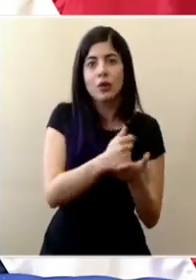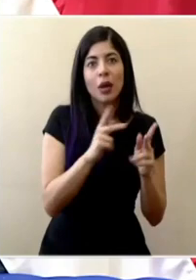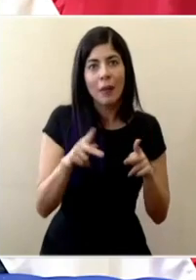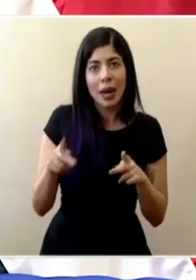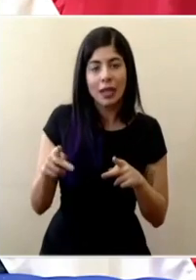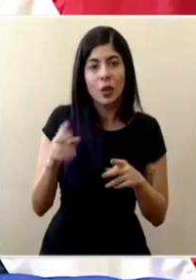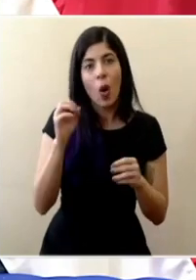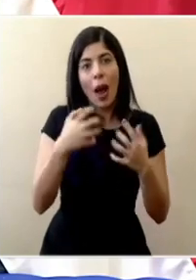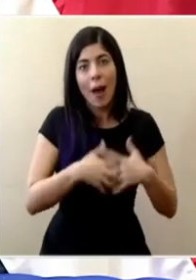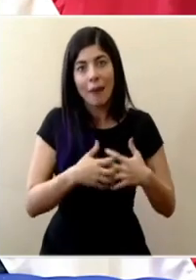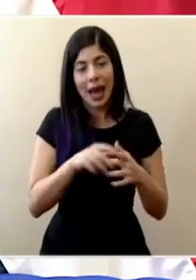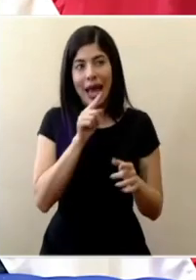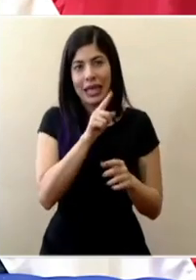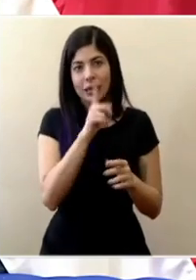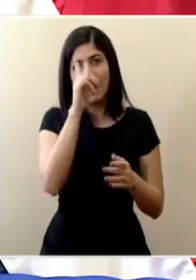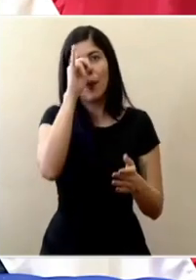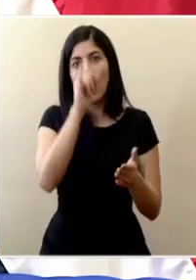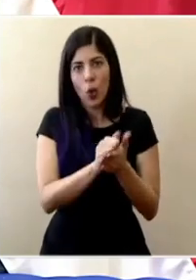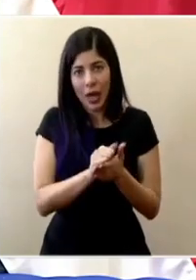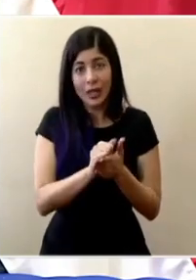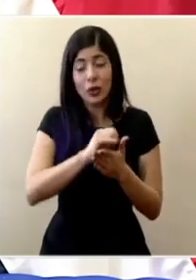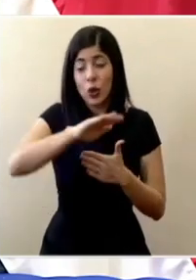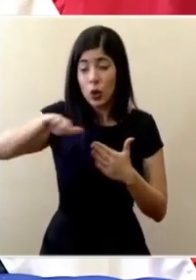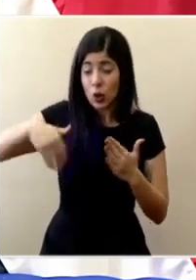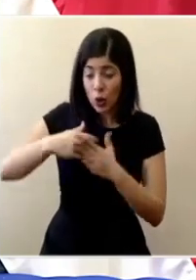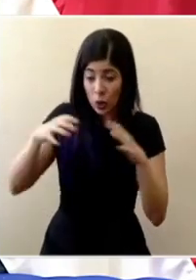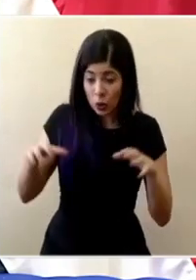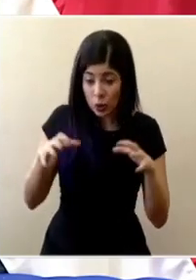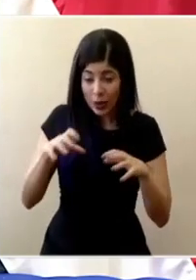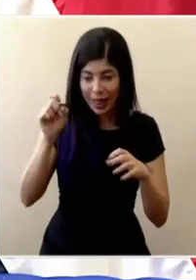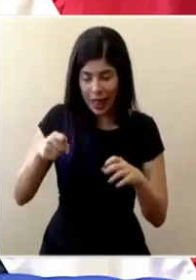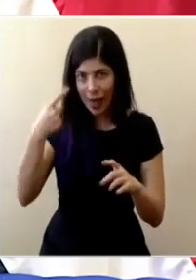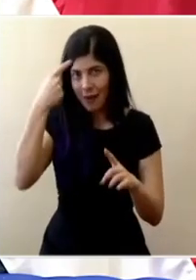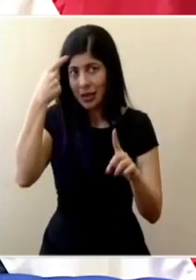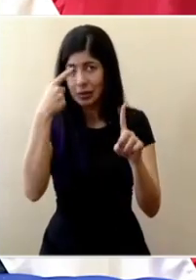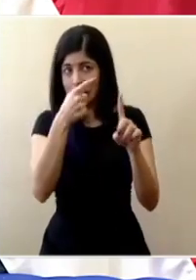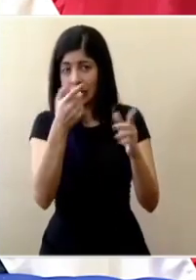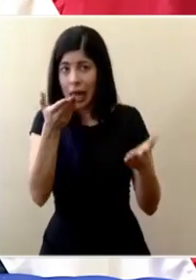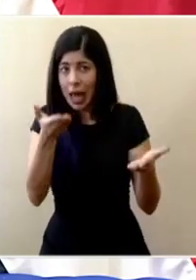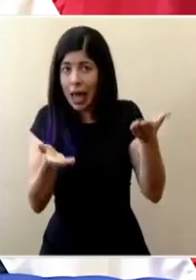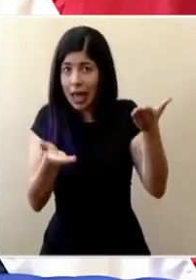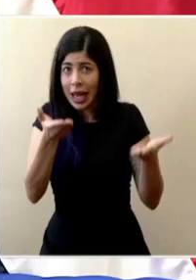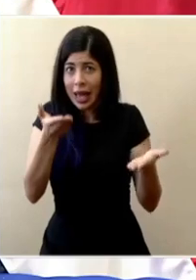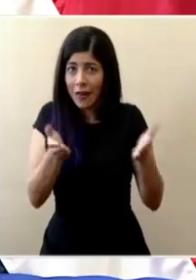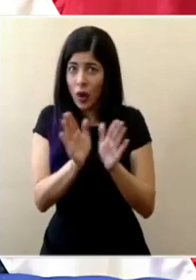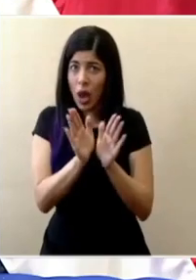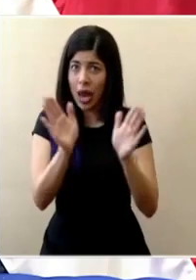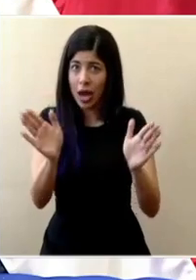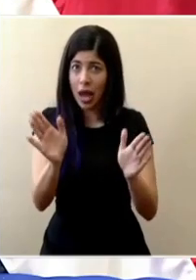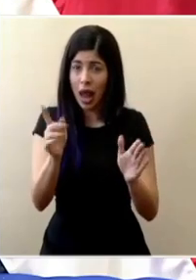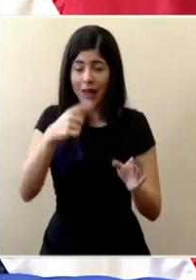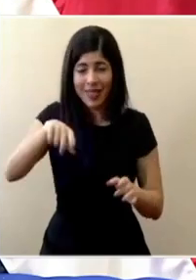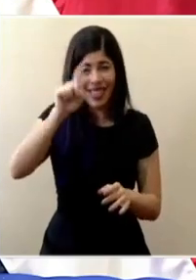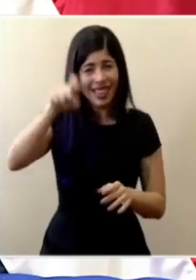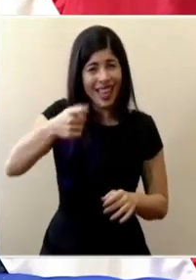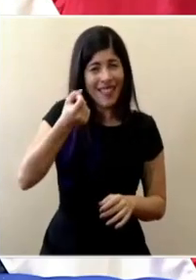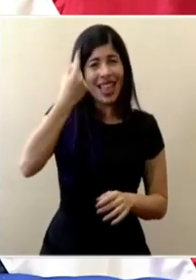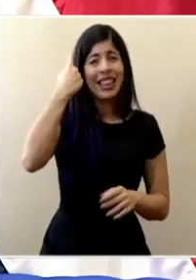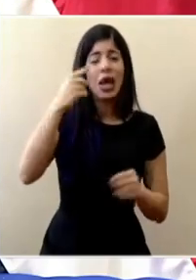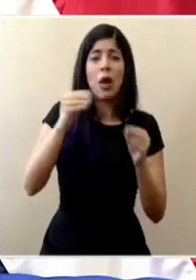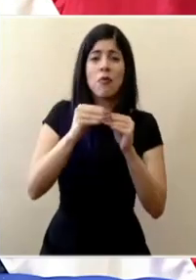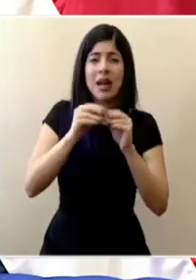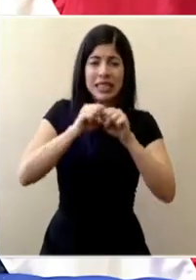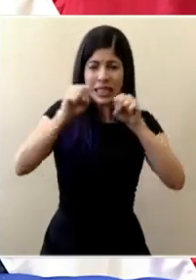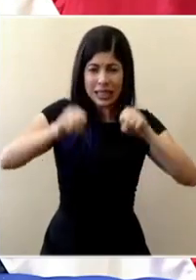gente y a las empresas es por eso que todas las medidas tienen que entenderse en la lógica del equilibrio general es decir tienen que entenderse de una visión más